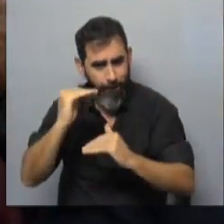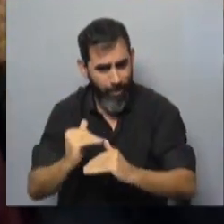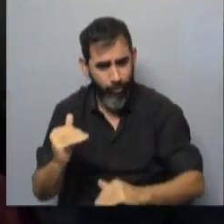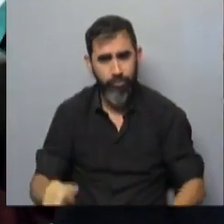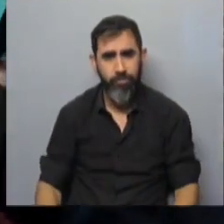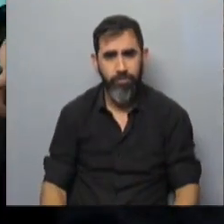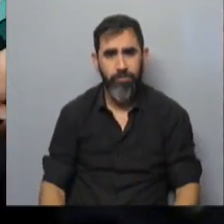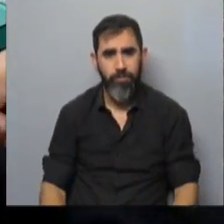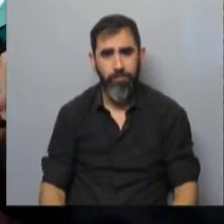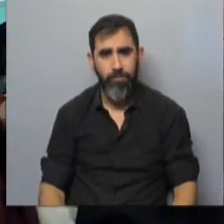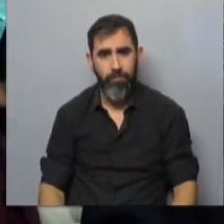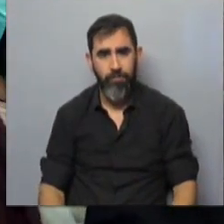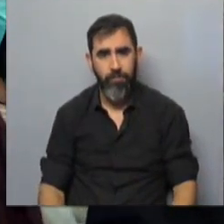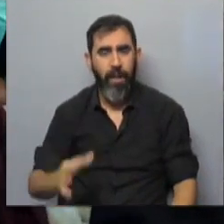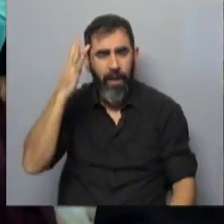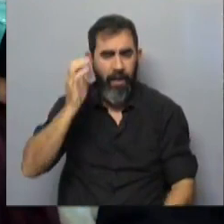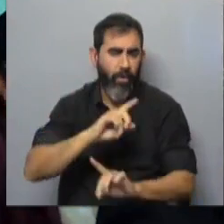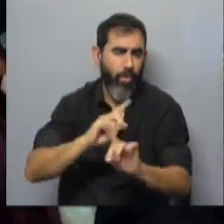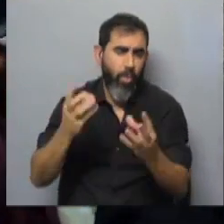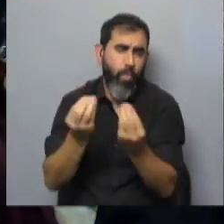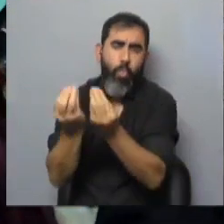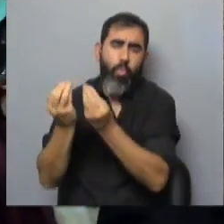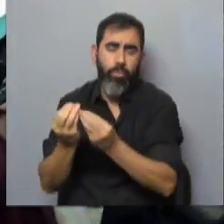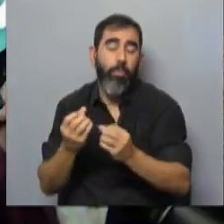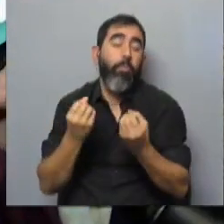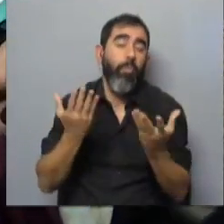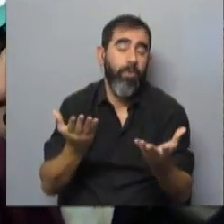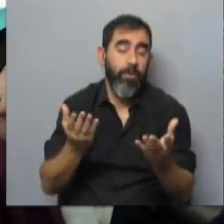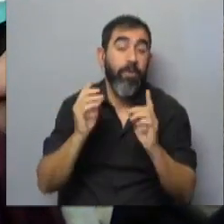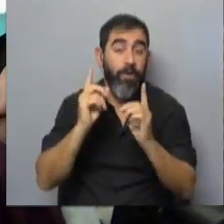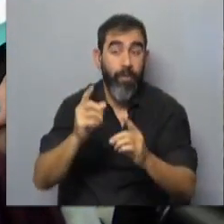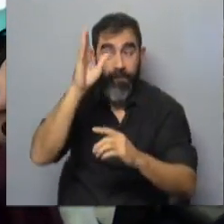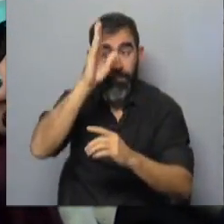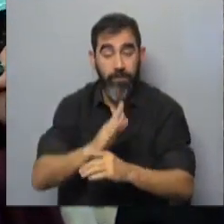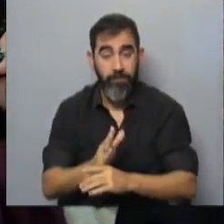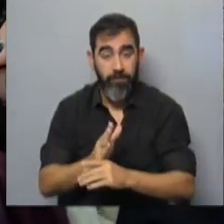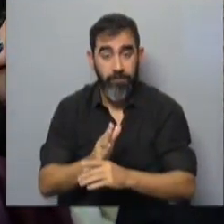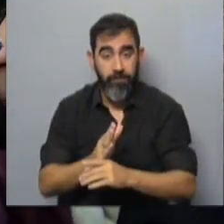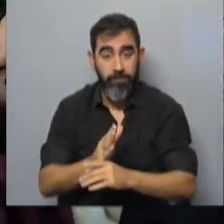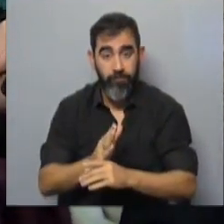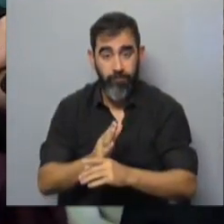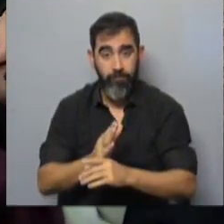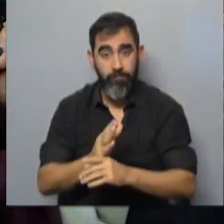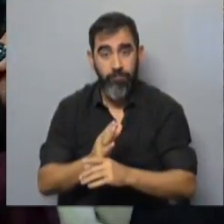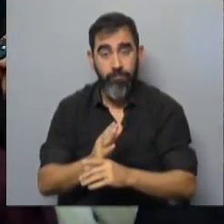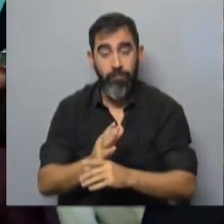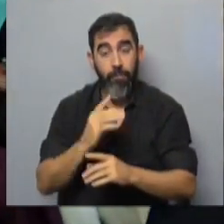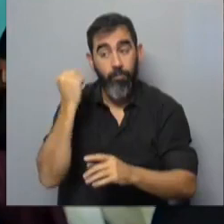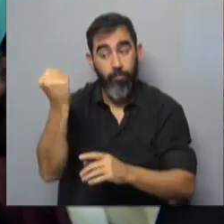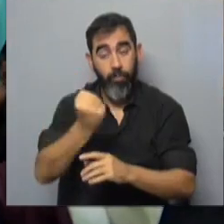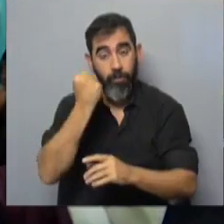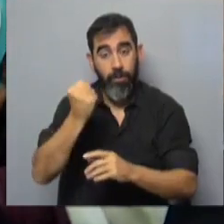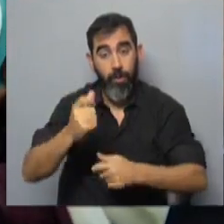más? No, yo no creo que haya una inundación porque en definitiva también Brasil es un actor importante en